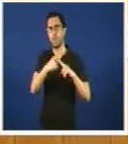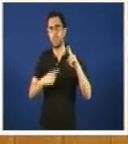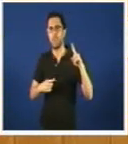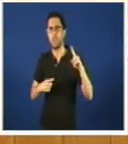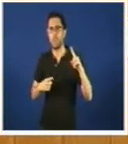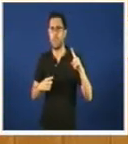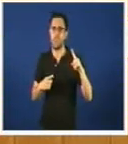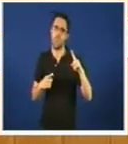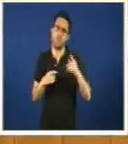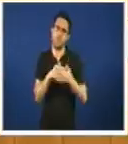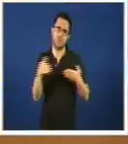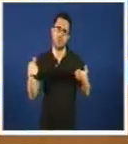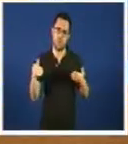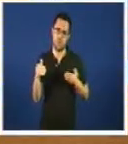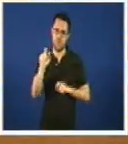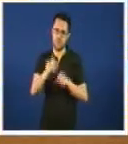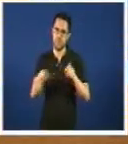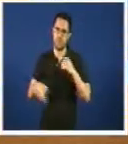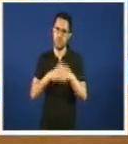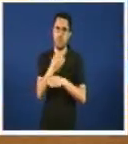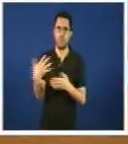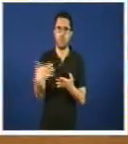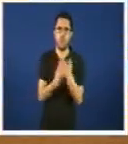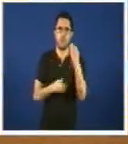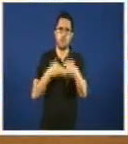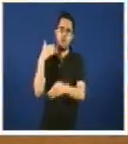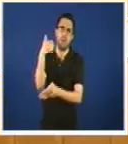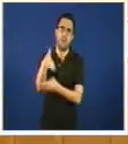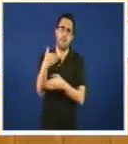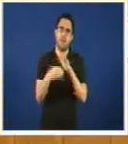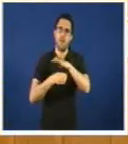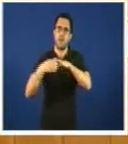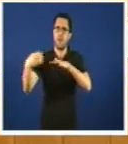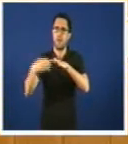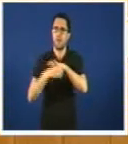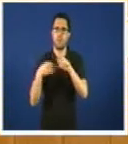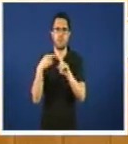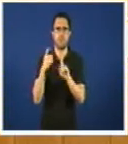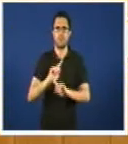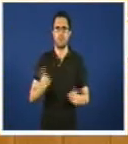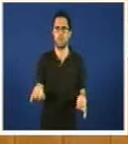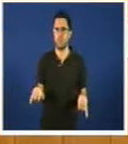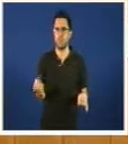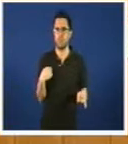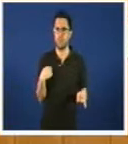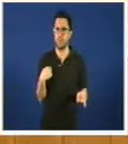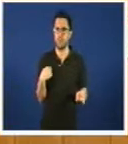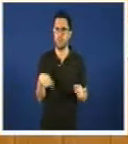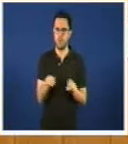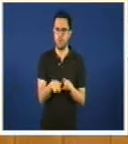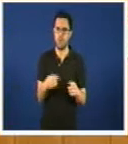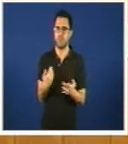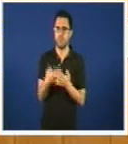imagínome explíquenos en que se sostenen este tipo de promesas porque nos acredito cada vez máis no que decía